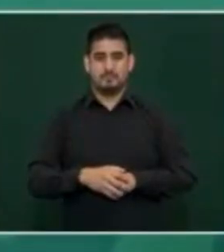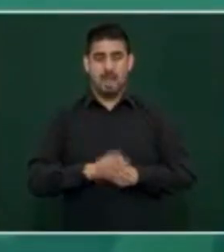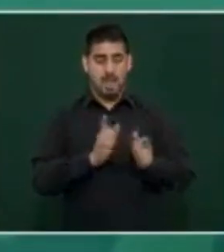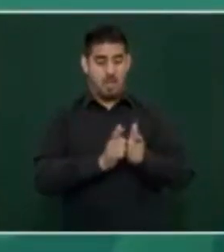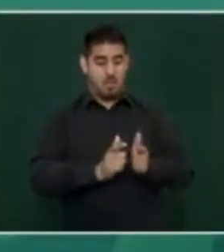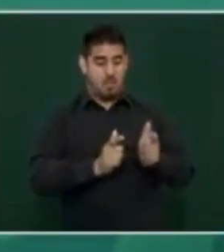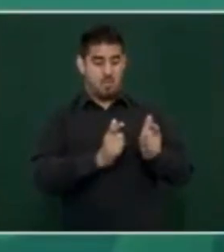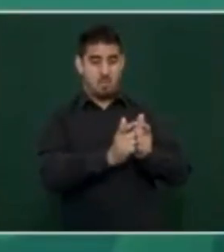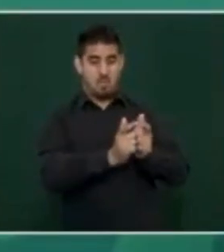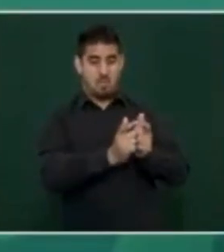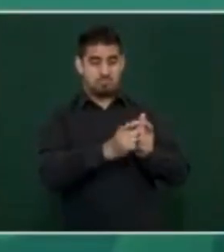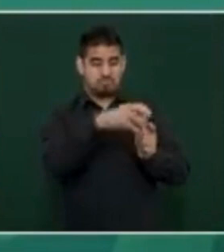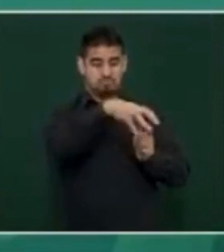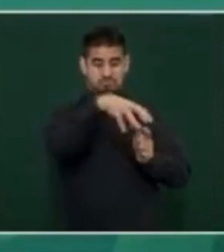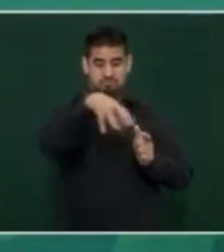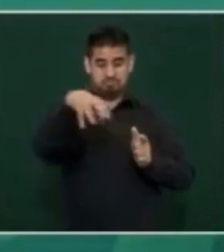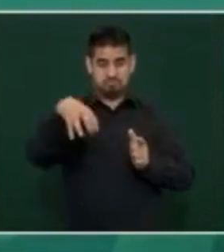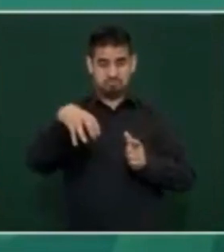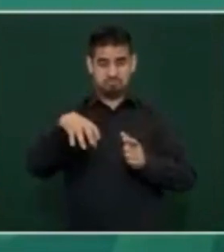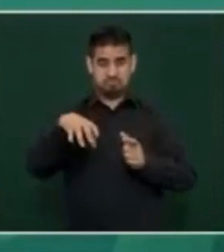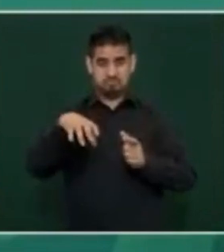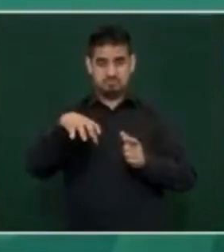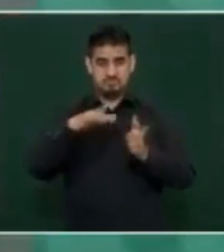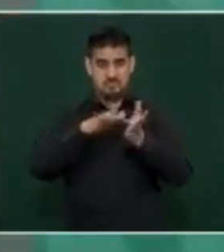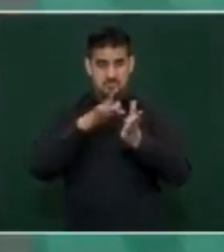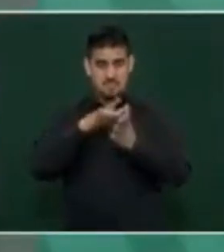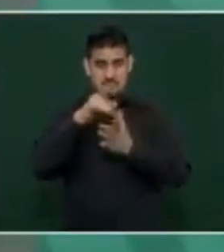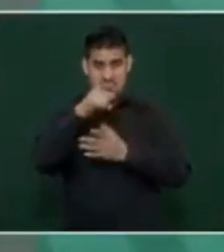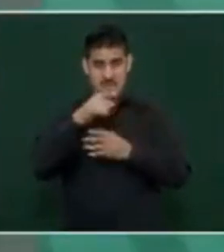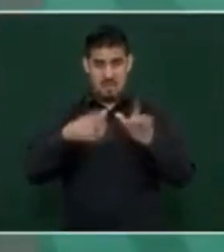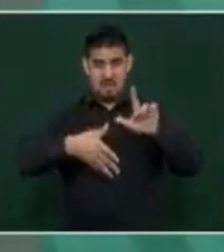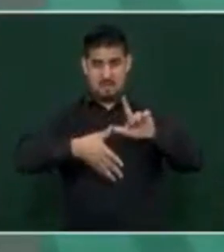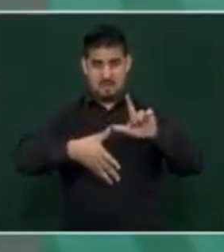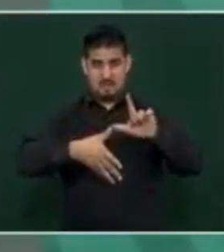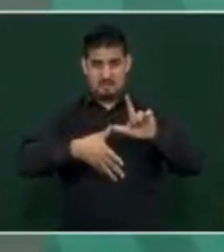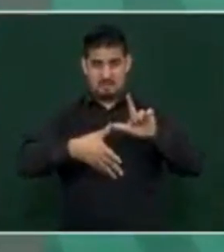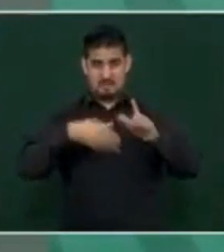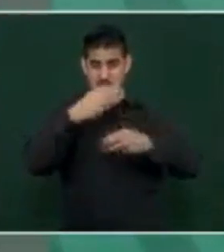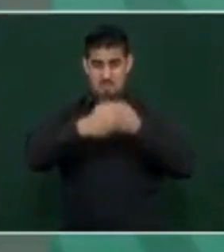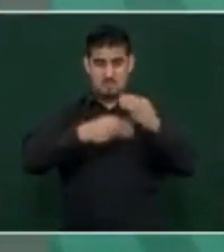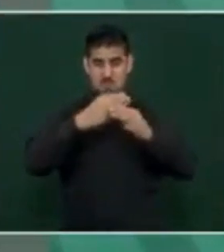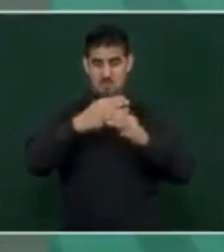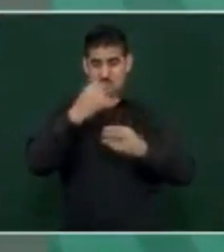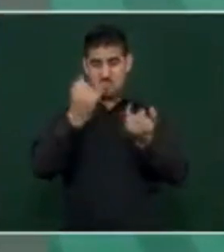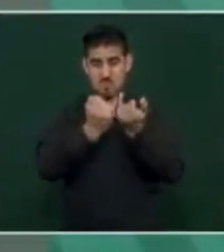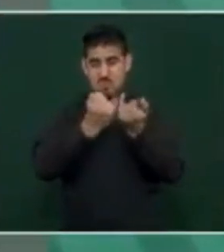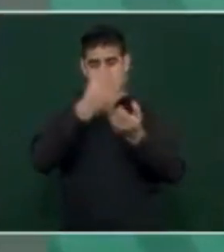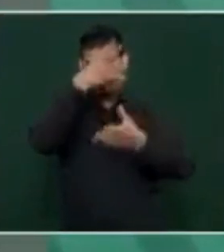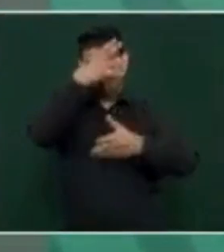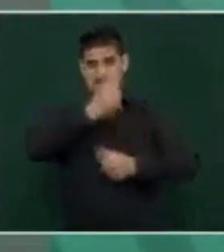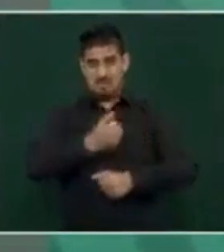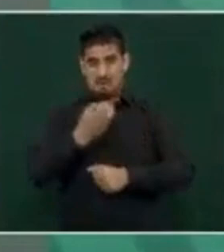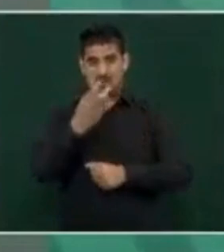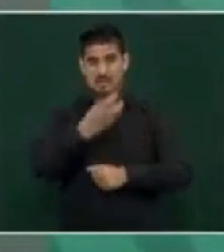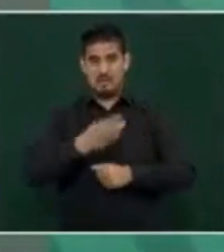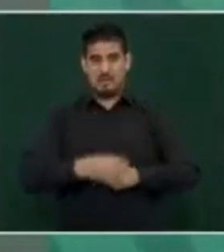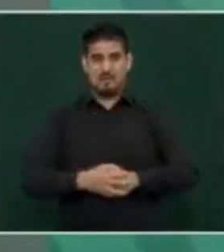oligárquicos de América Latina y del mundo. Los medios